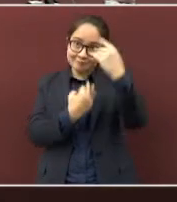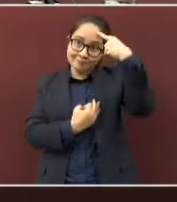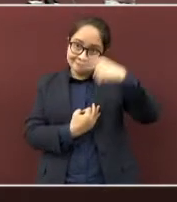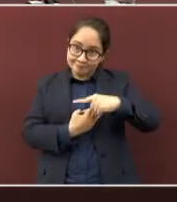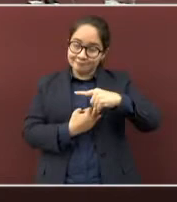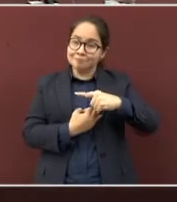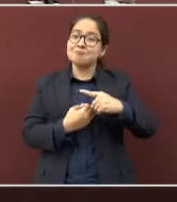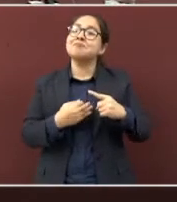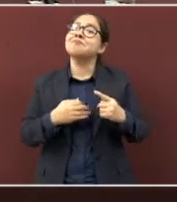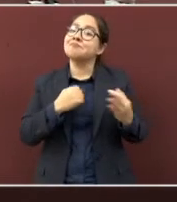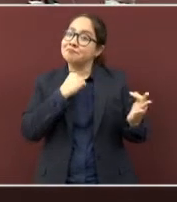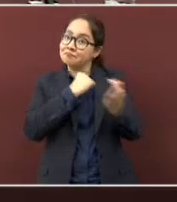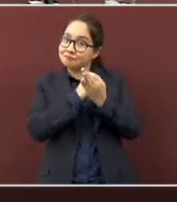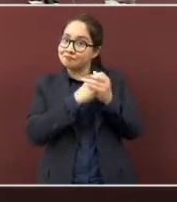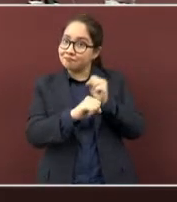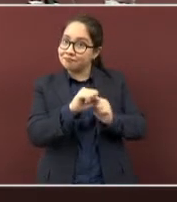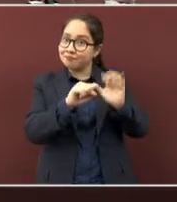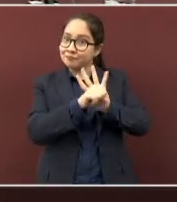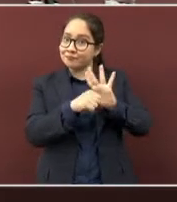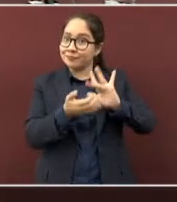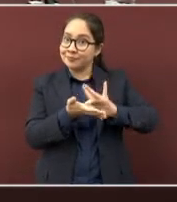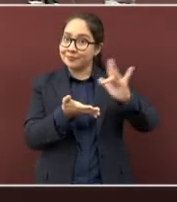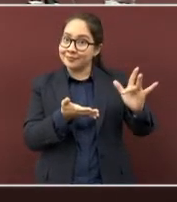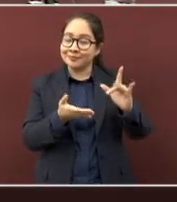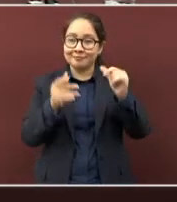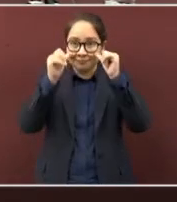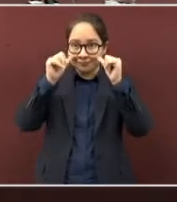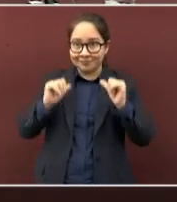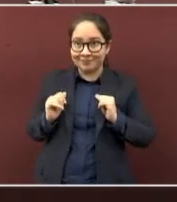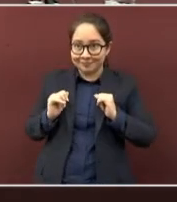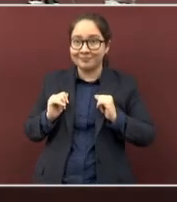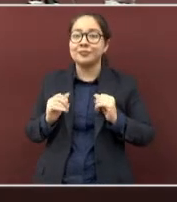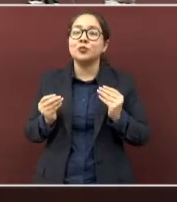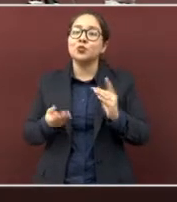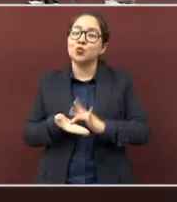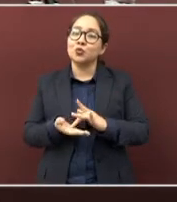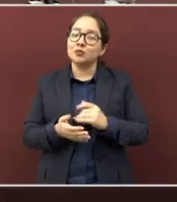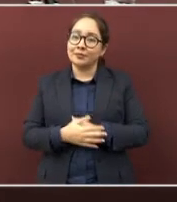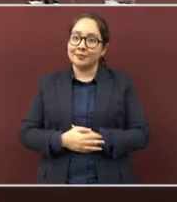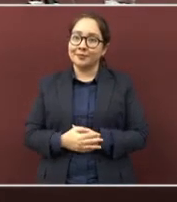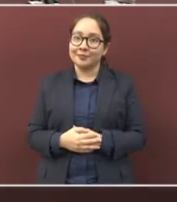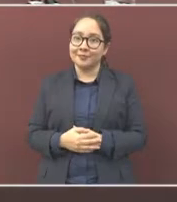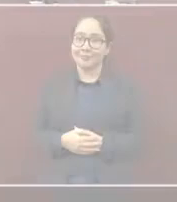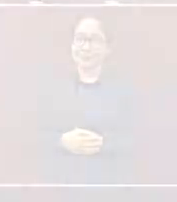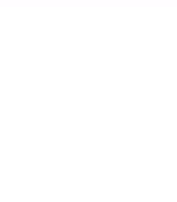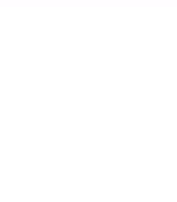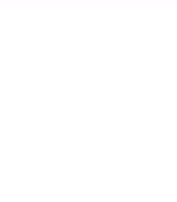enfrentarnos al coronavirus. Muchísimas gracias por tu atención, y muy, pero muy buenas noches.